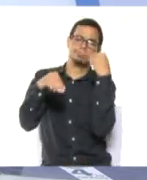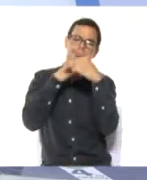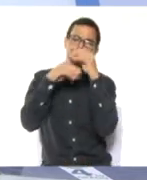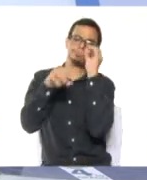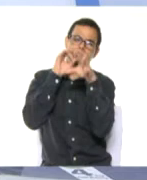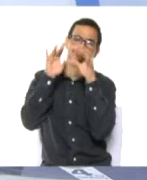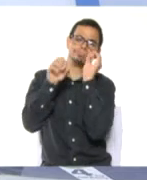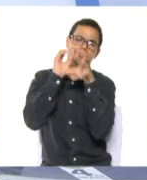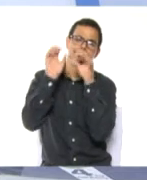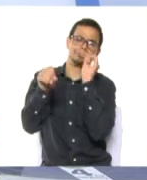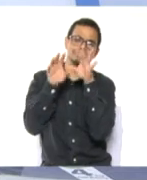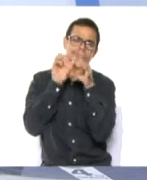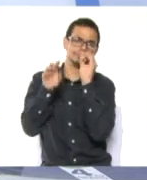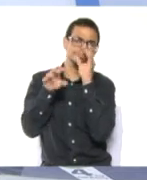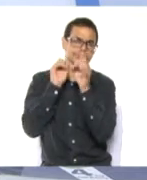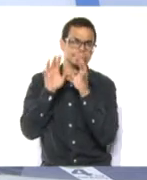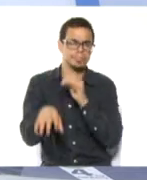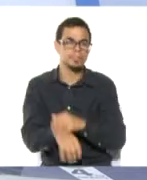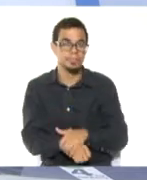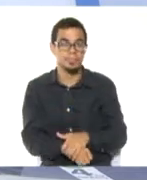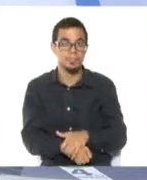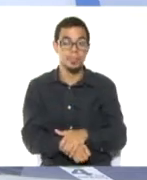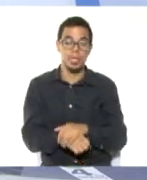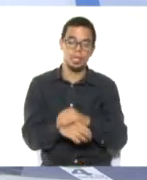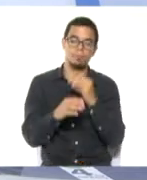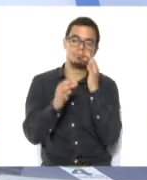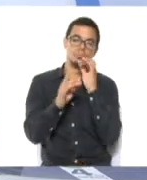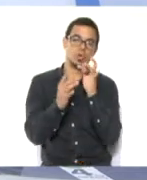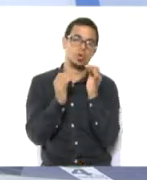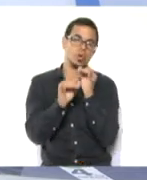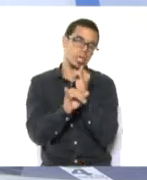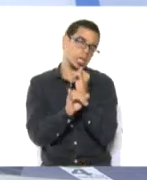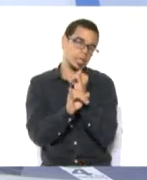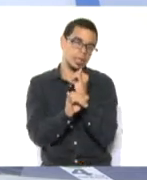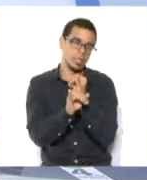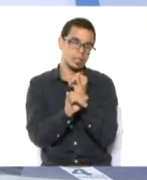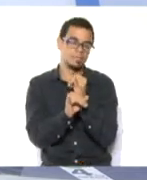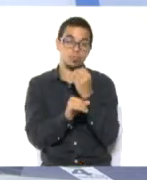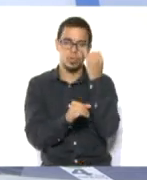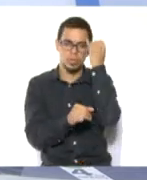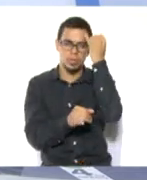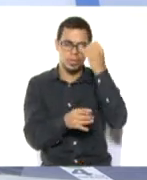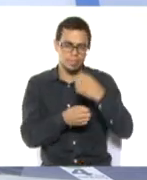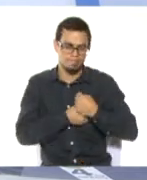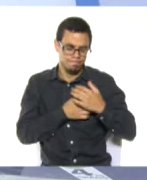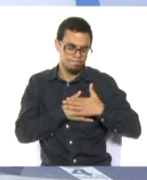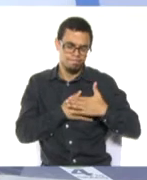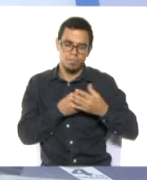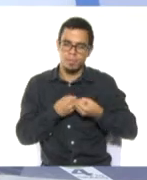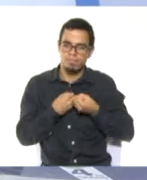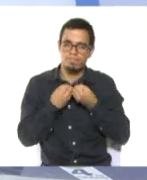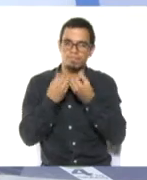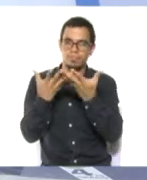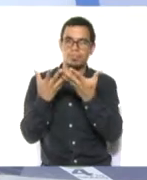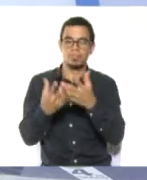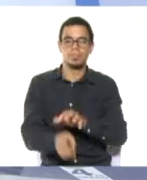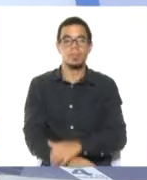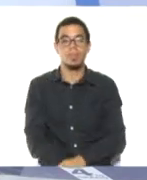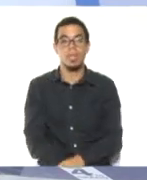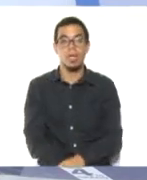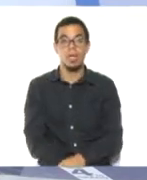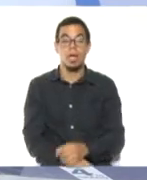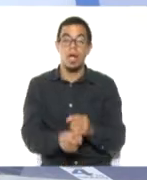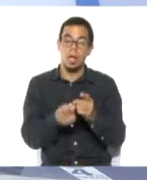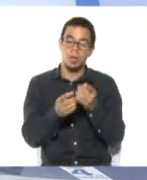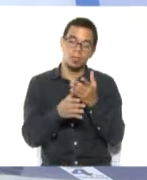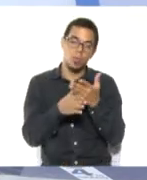elaboradas por nosotros mismos y además enviadas a nuestros familiares con nuestros mejores deseos. Veamos en nuestra próxima lámina algunas herramientas